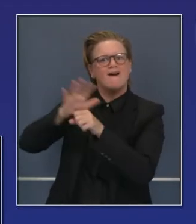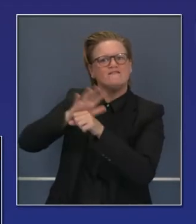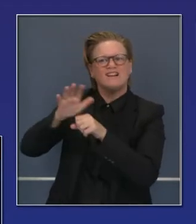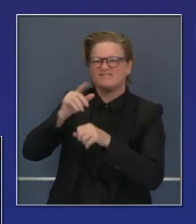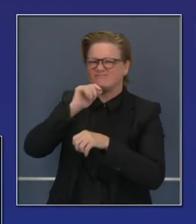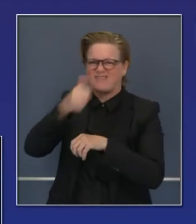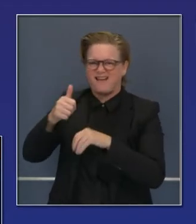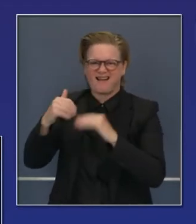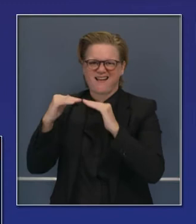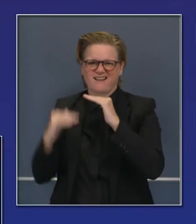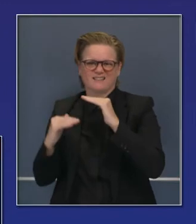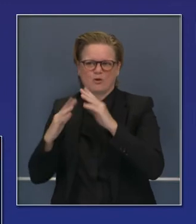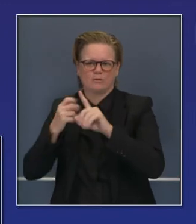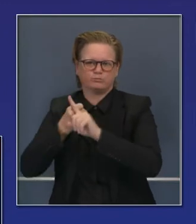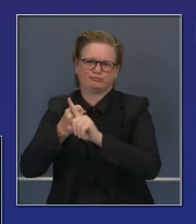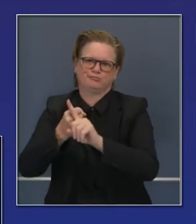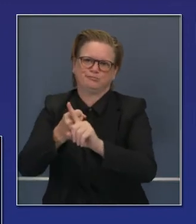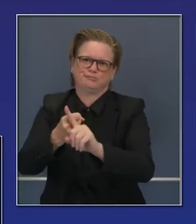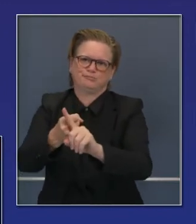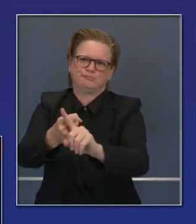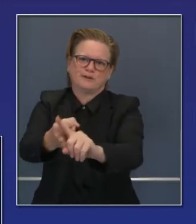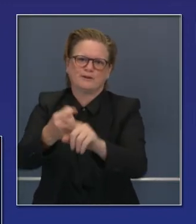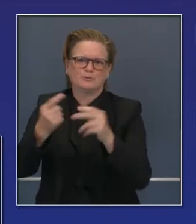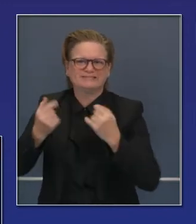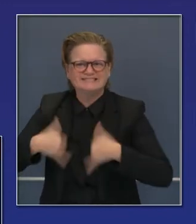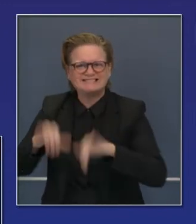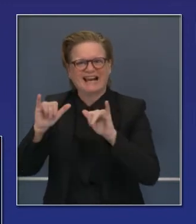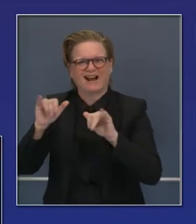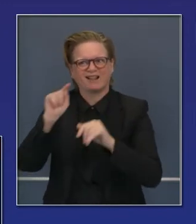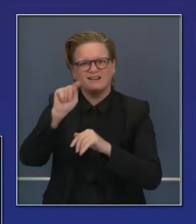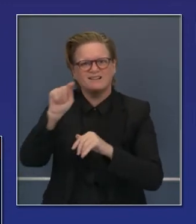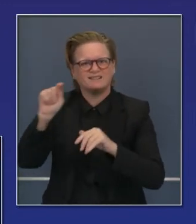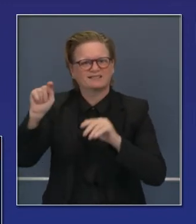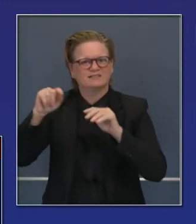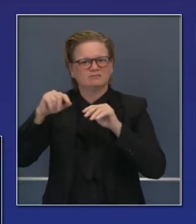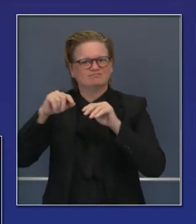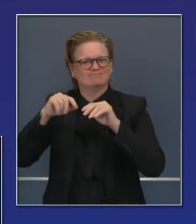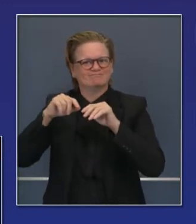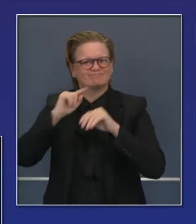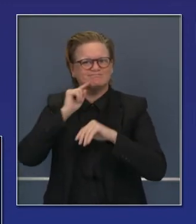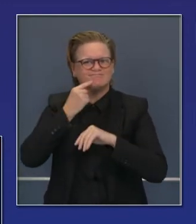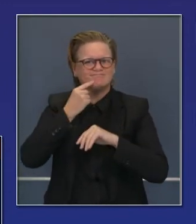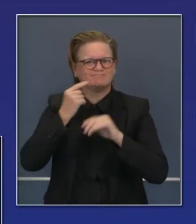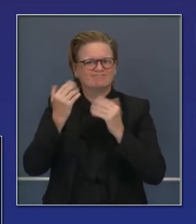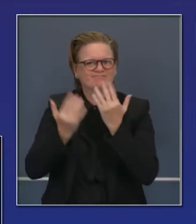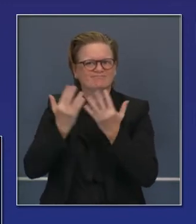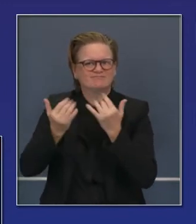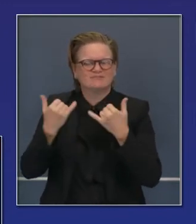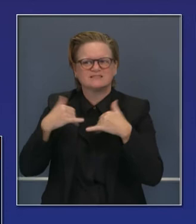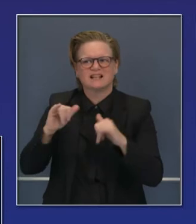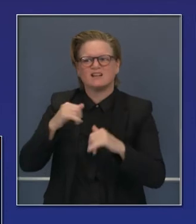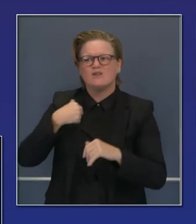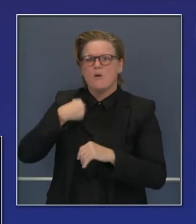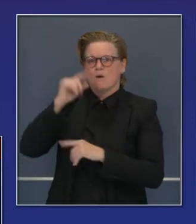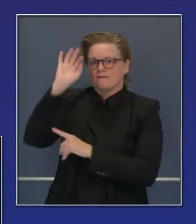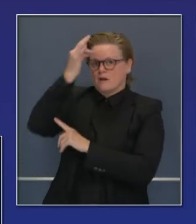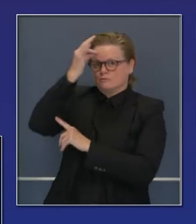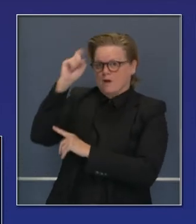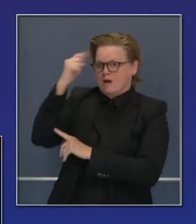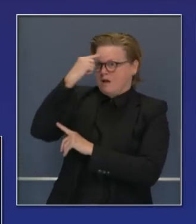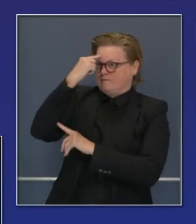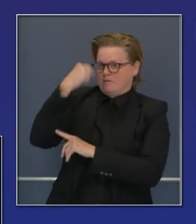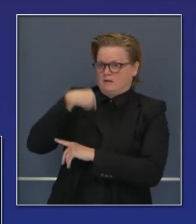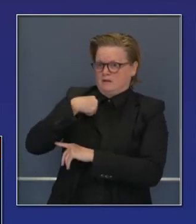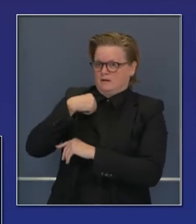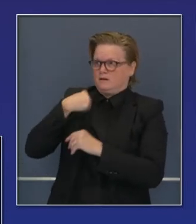esta temporada de incendios arrasadores continúa. Y si recibimos del gobierno federal, estamos muy agradecidos